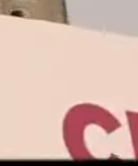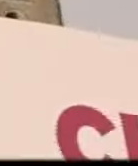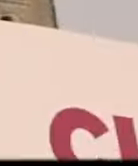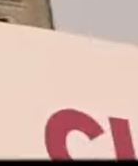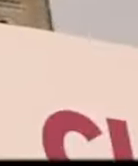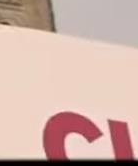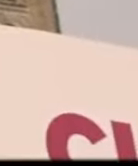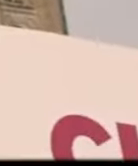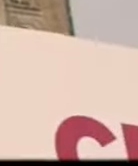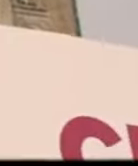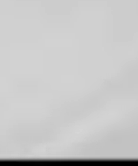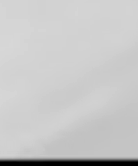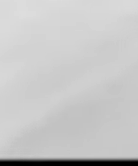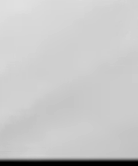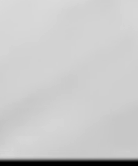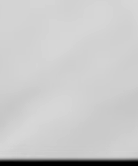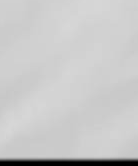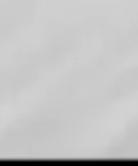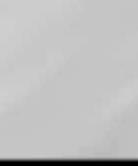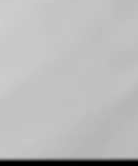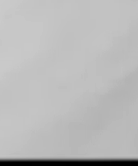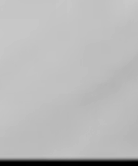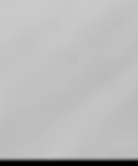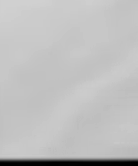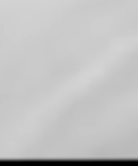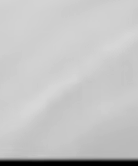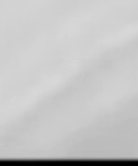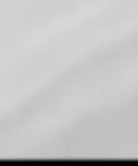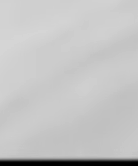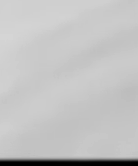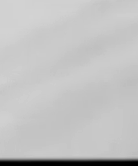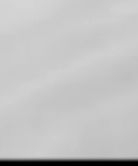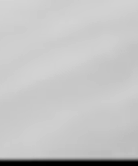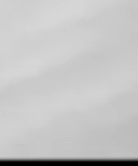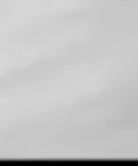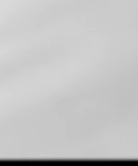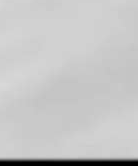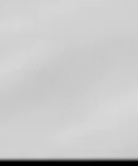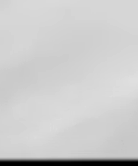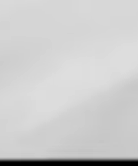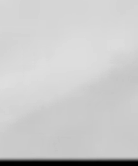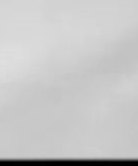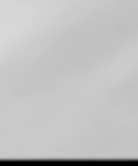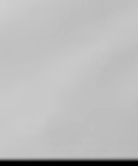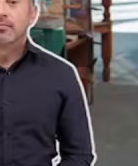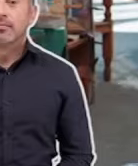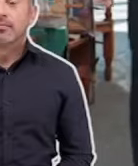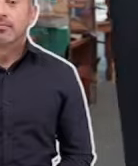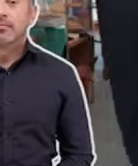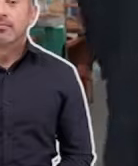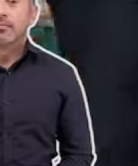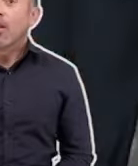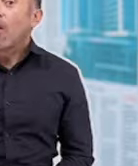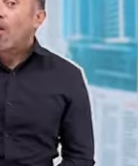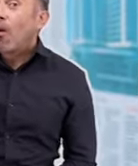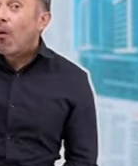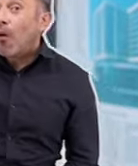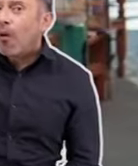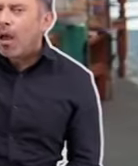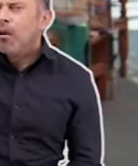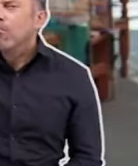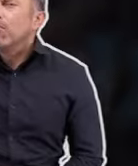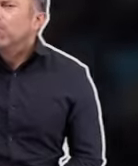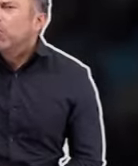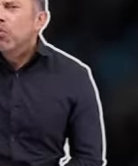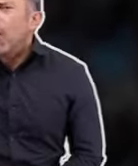México Claudia Sheinbaum presidenta candidata de la coalición sigamos haciendo historia morena hola